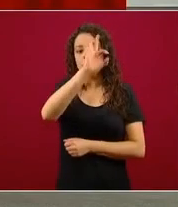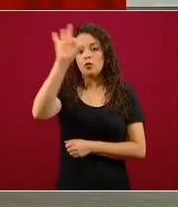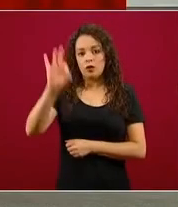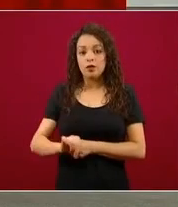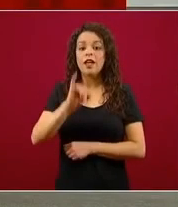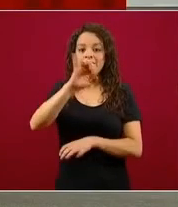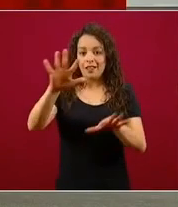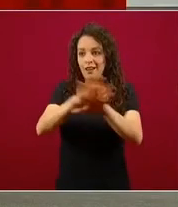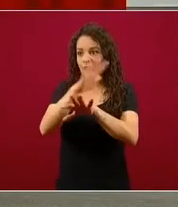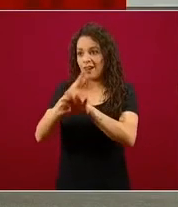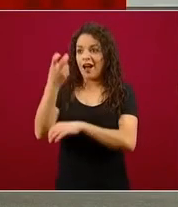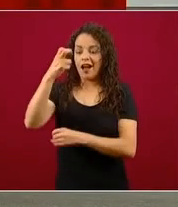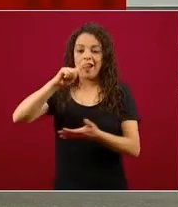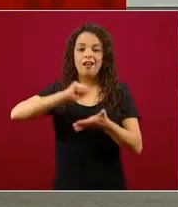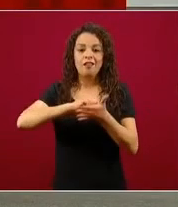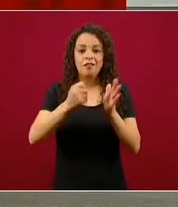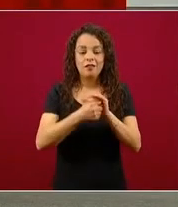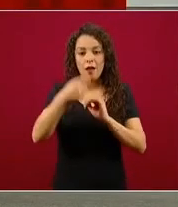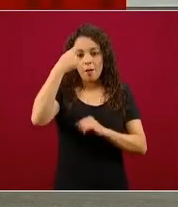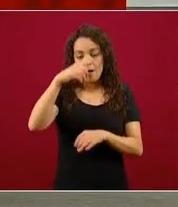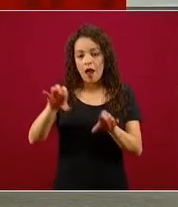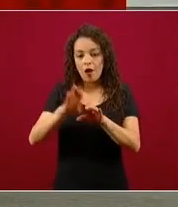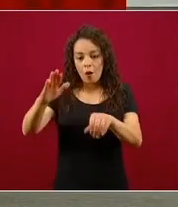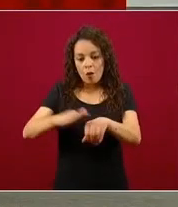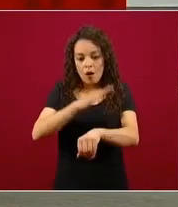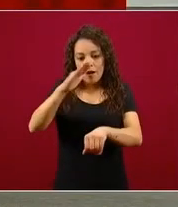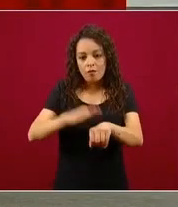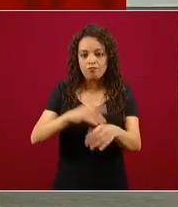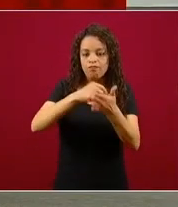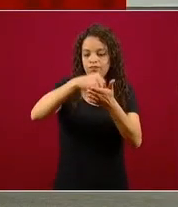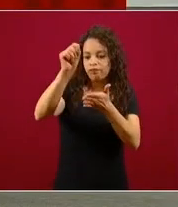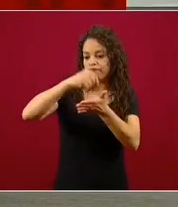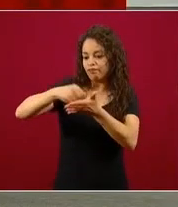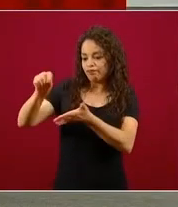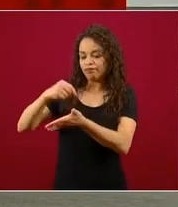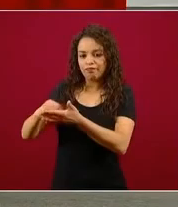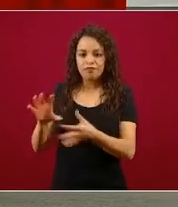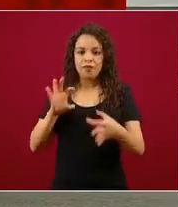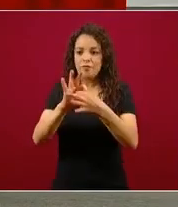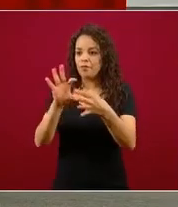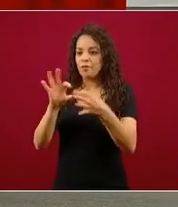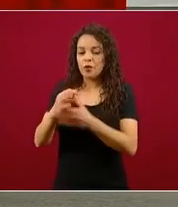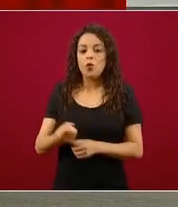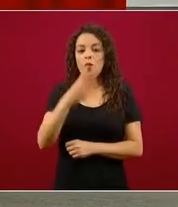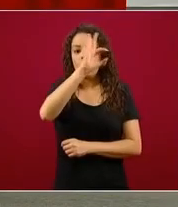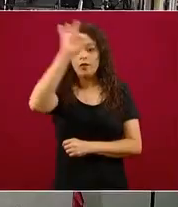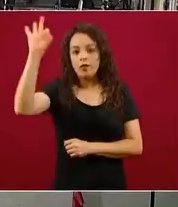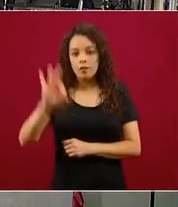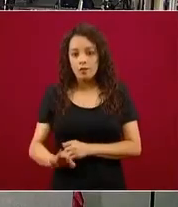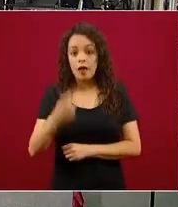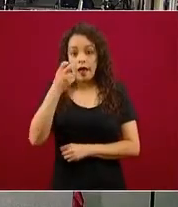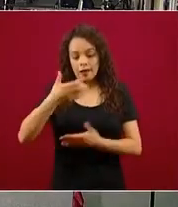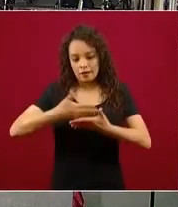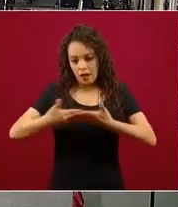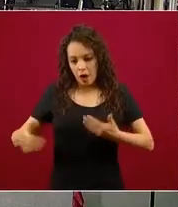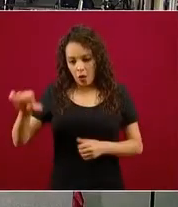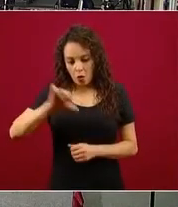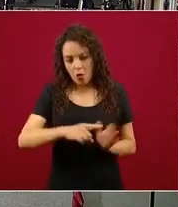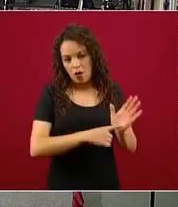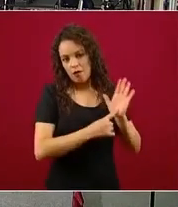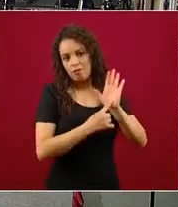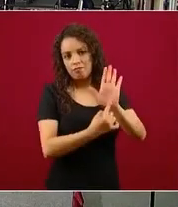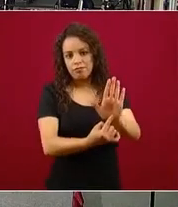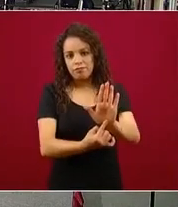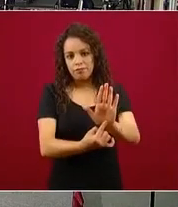a la manera de calificarlo y el resultado fue el que hoy se presenta. Y lo de la Ciudad de México,